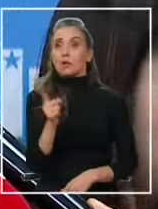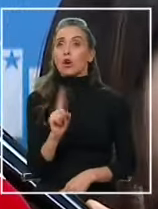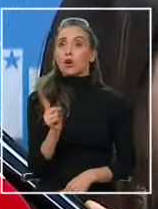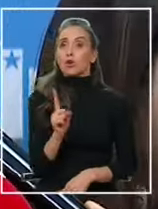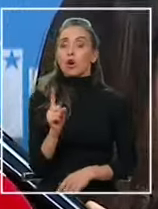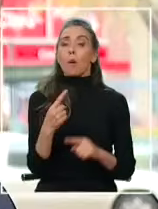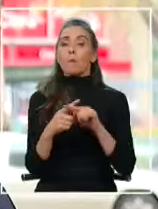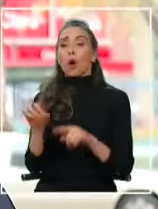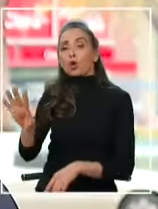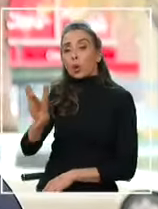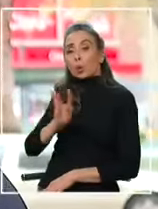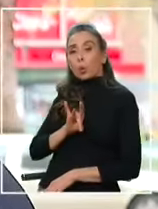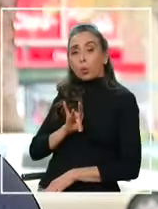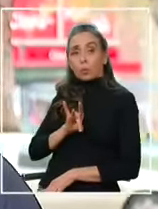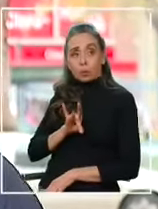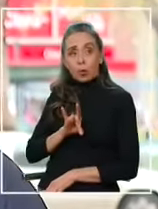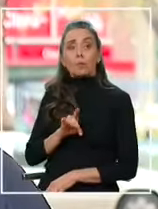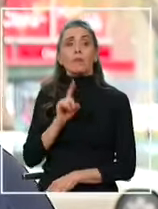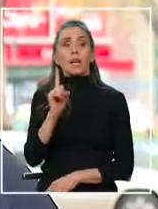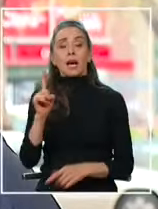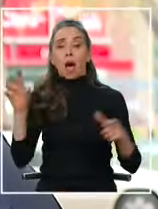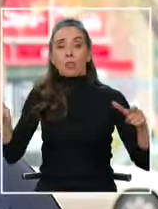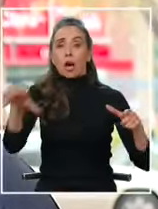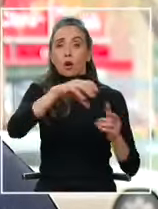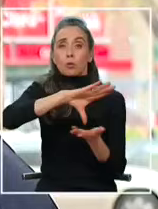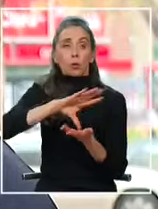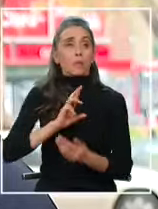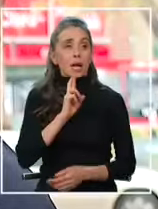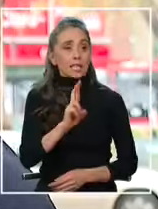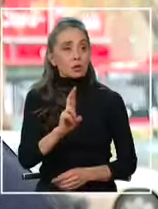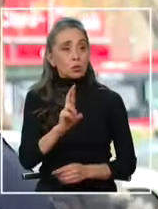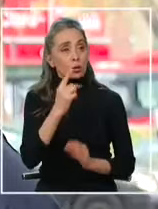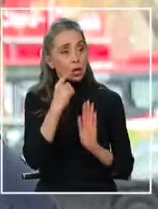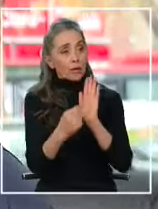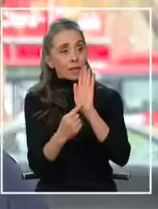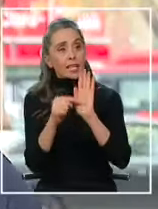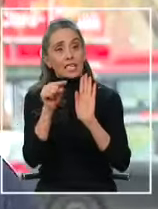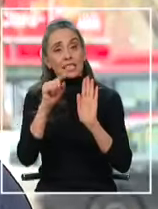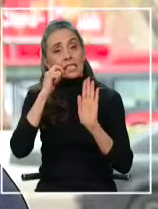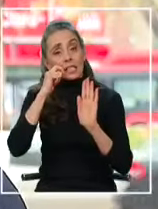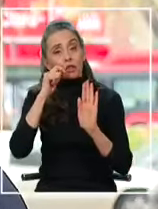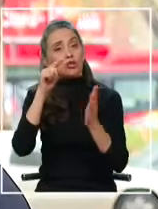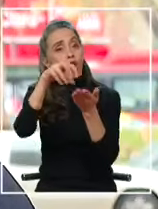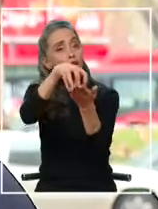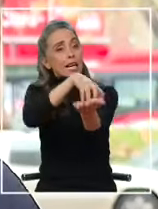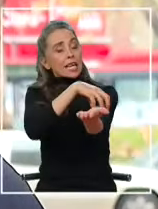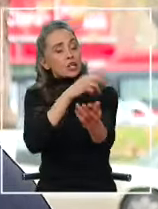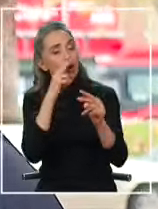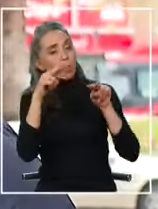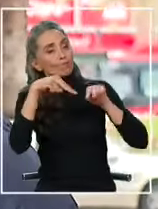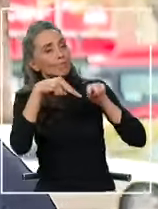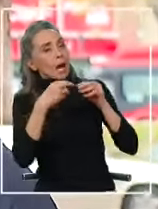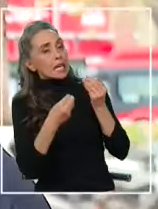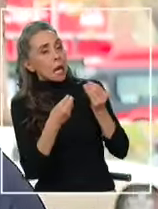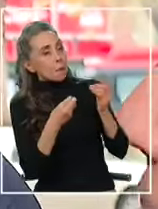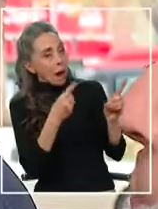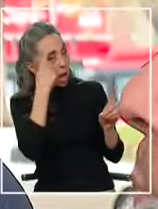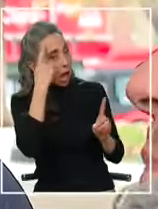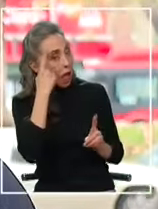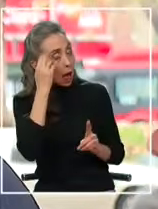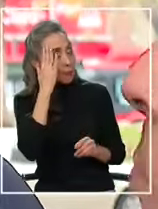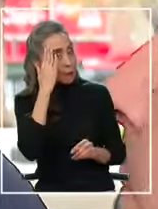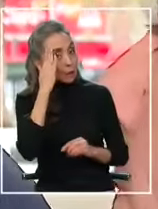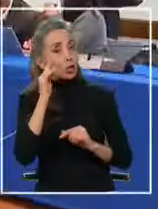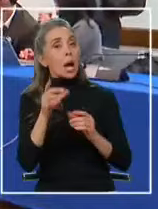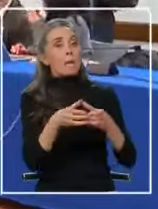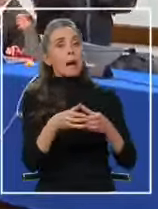por el cupo. Los resultados en cada una de las comunas del país nos dicen algo sobre esa región y creo que uno las tendrá que tomar en cuenta para ver las posibilidades de cada